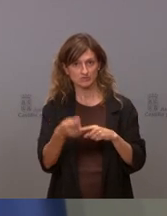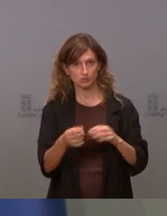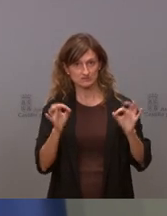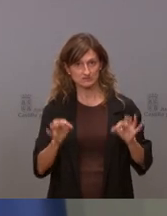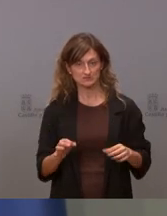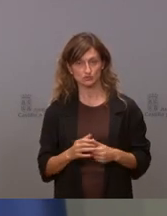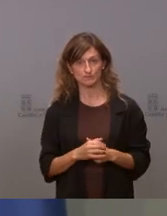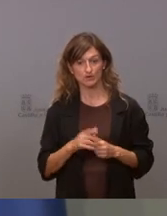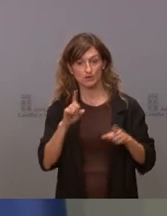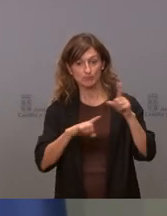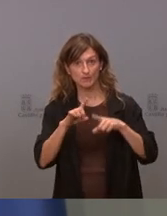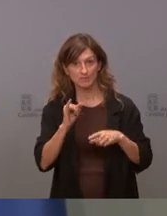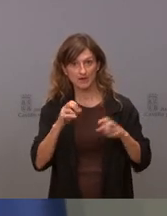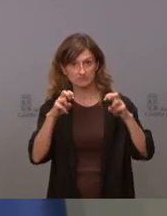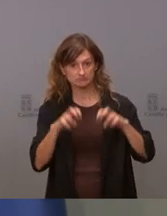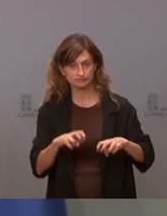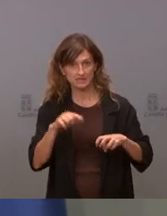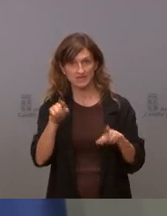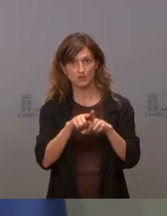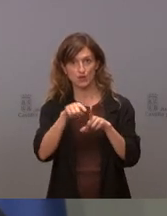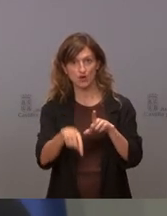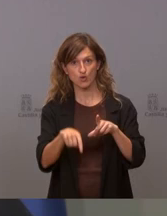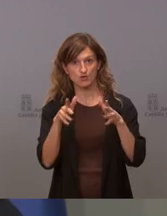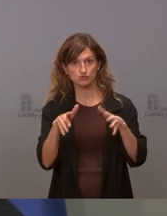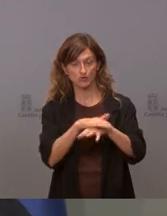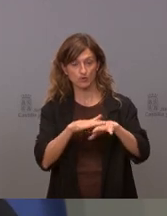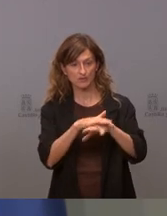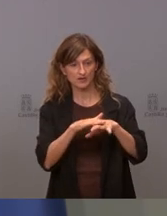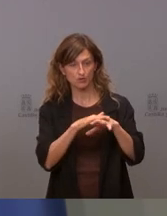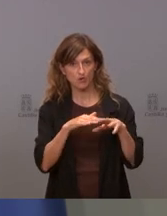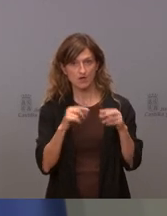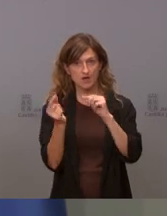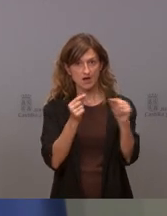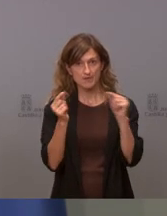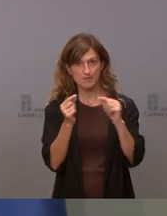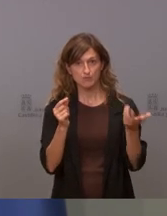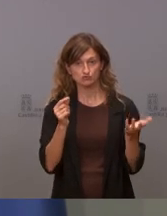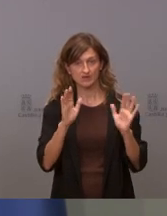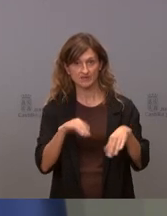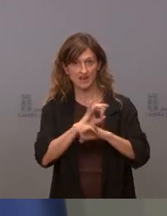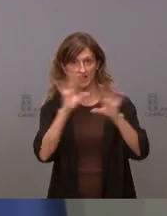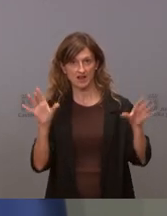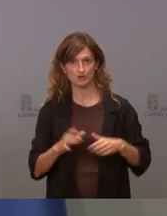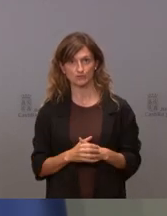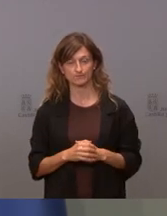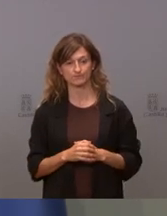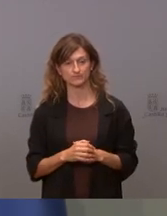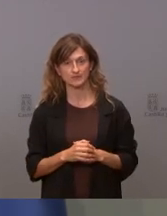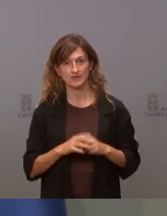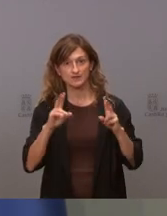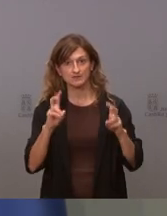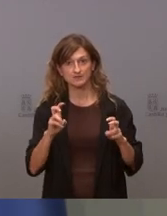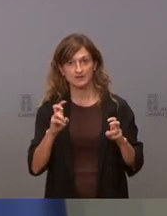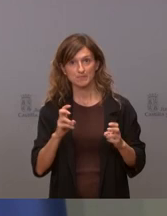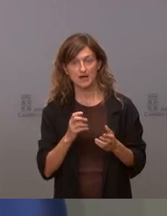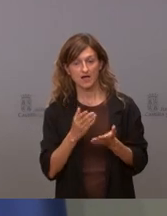un problema pues nos sentamos como hemos hecho hoy en el Consejo de Gobierno lo hablamos y lo dejamos claro sobre la mano tendría